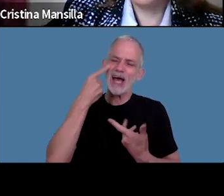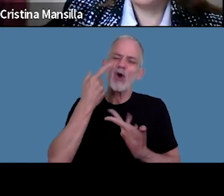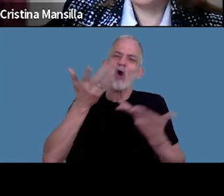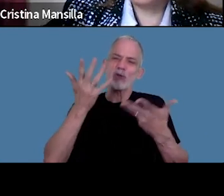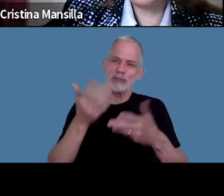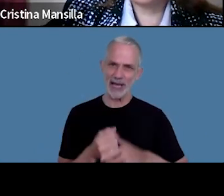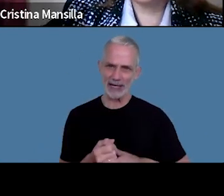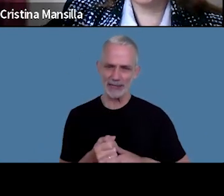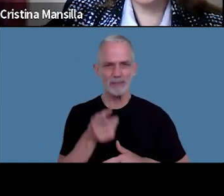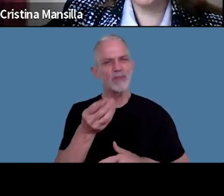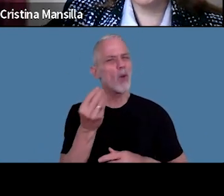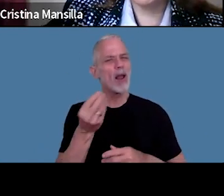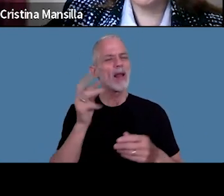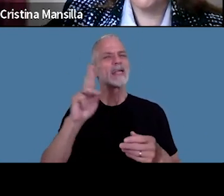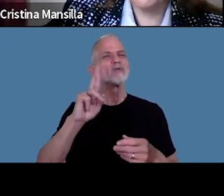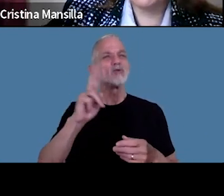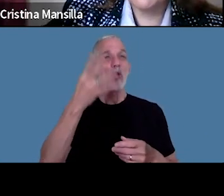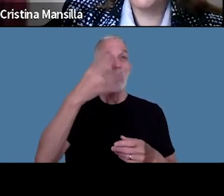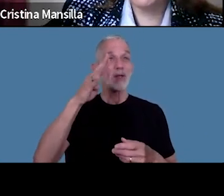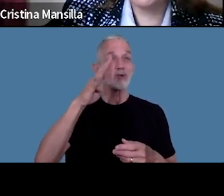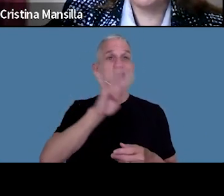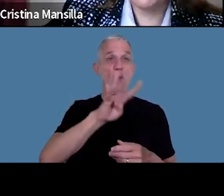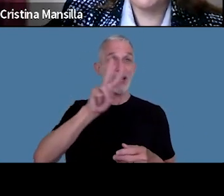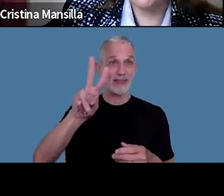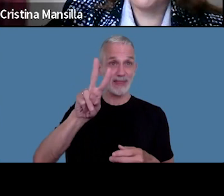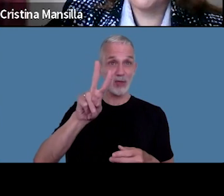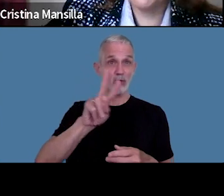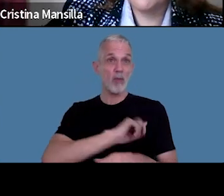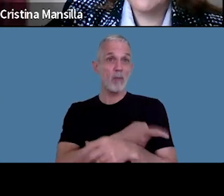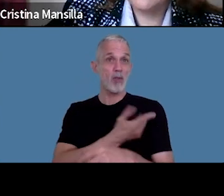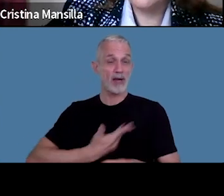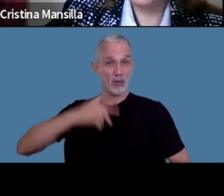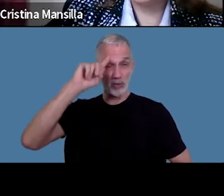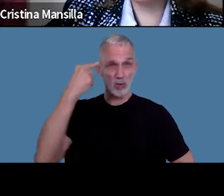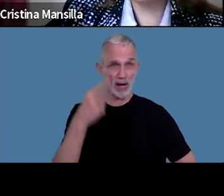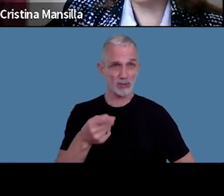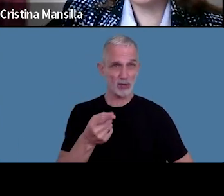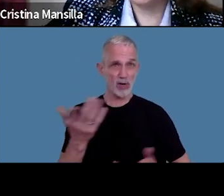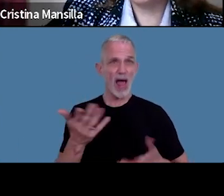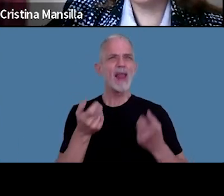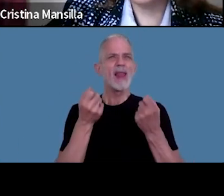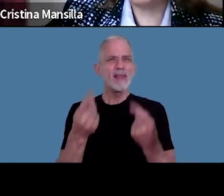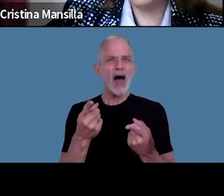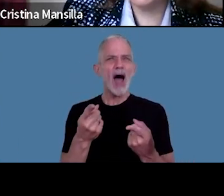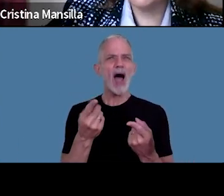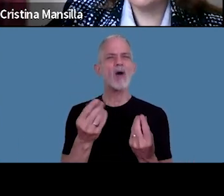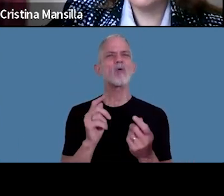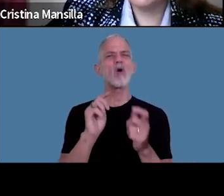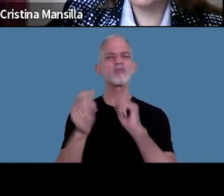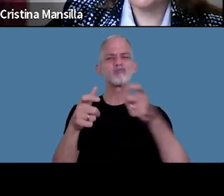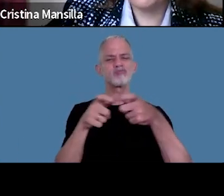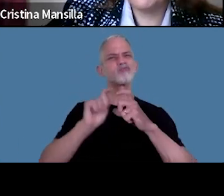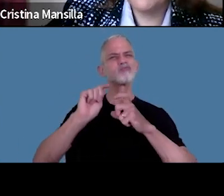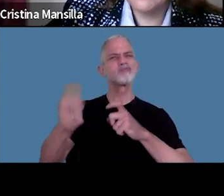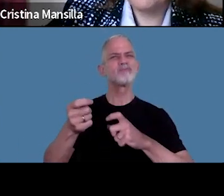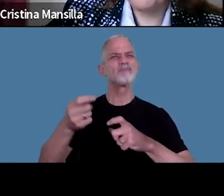la resolución 442 del Poder Ejecutivo Nacional que otorga un refuerzo de